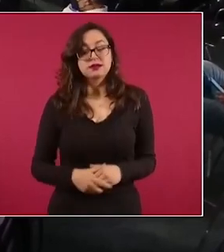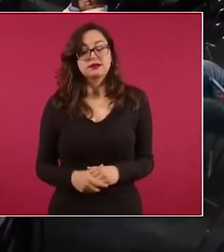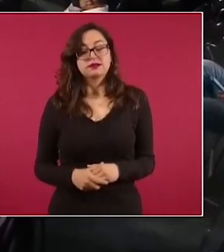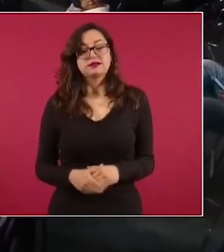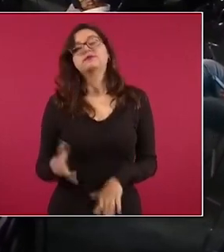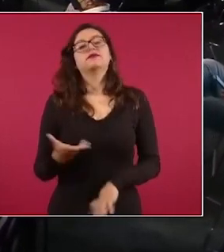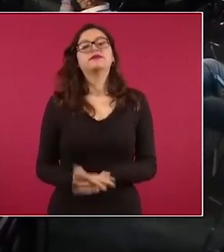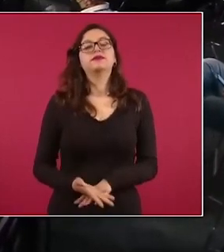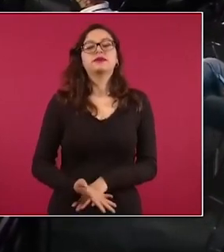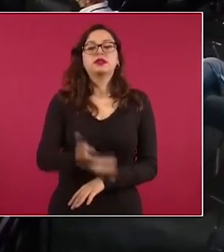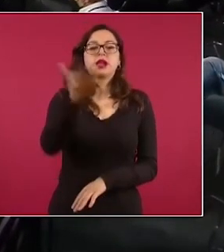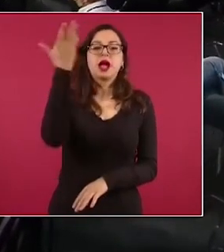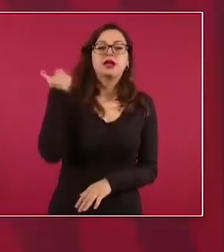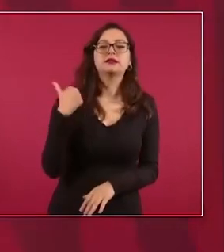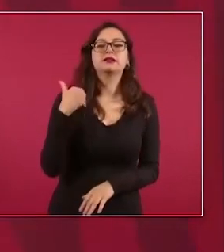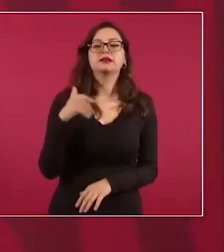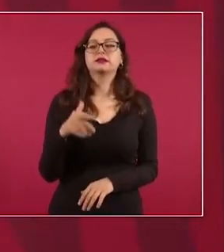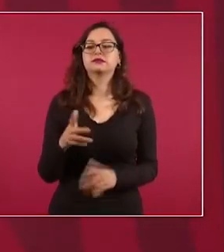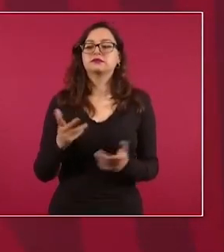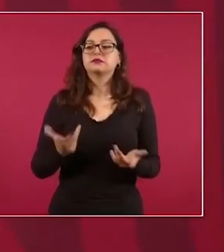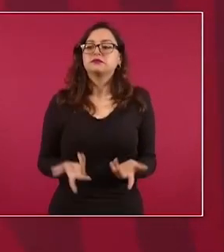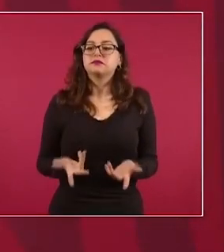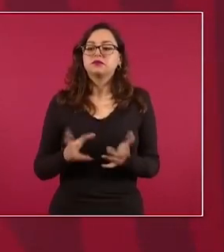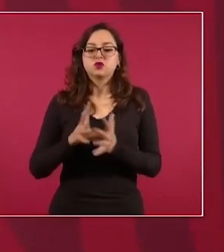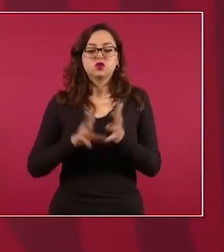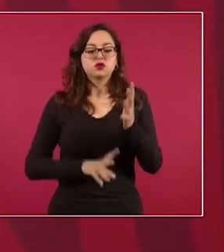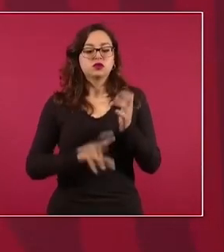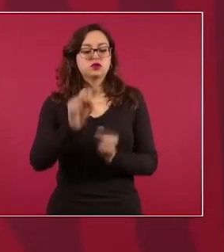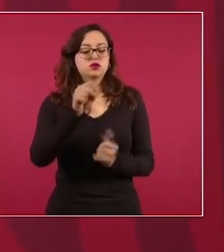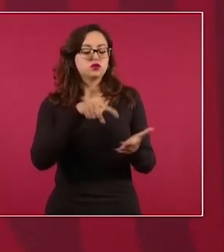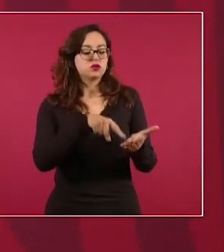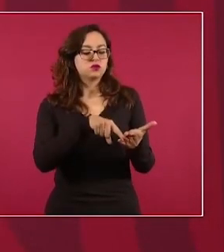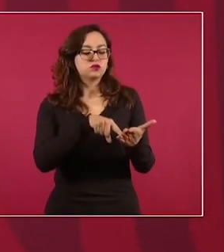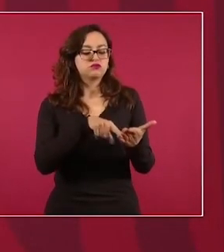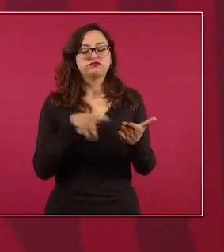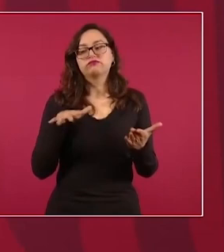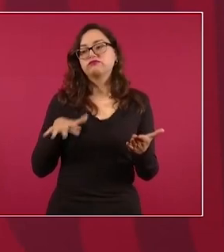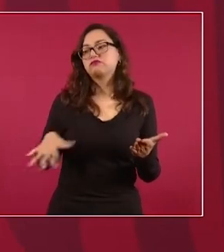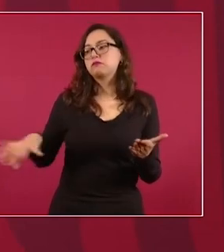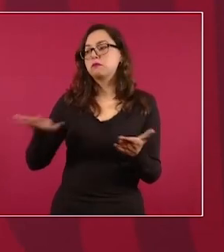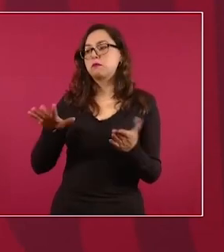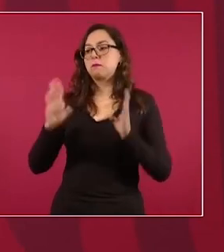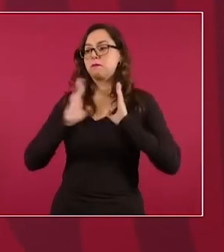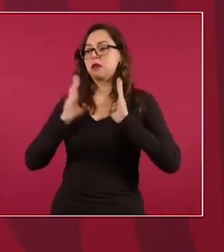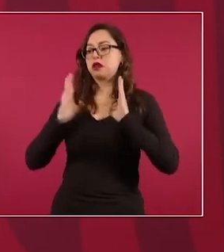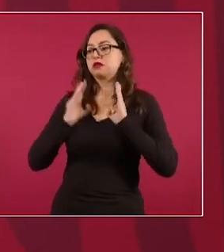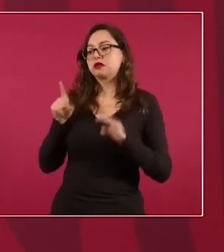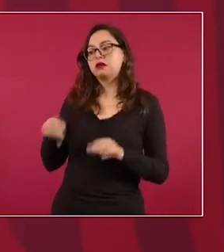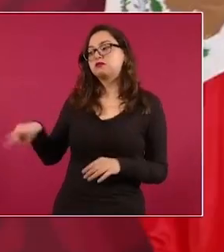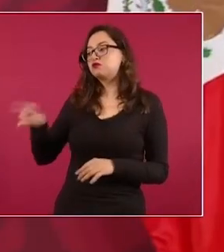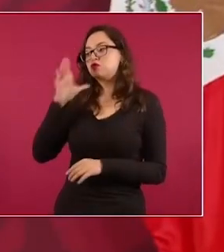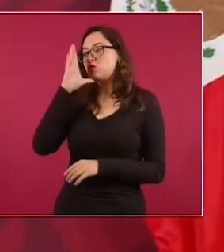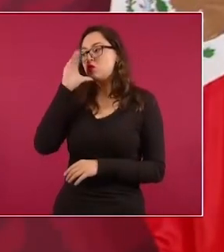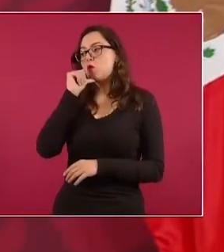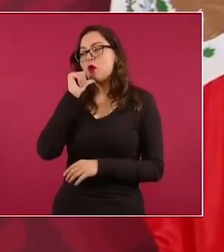seguridad, porque constitucionalmente estaba impedido, podían estar asaltando